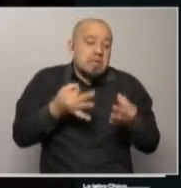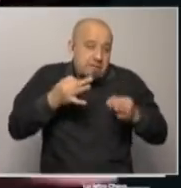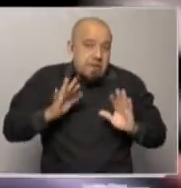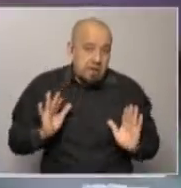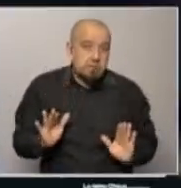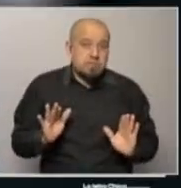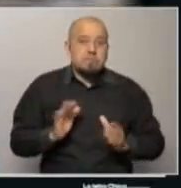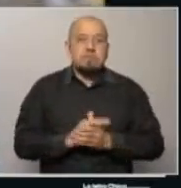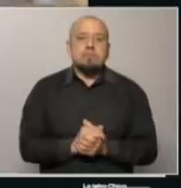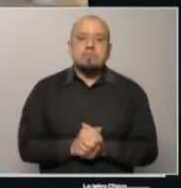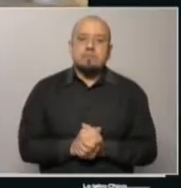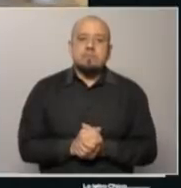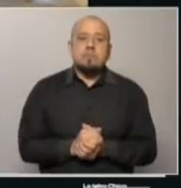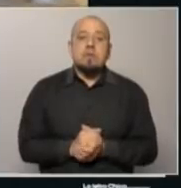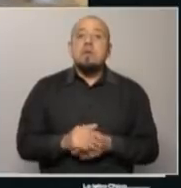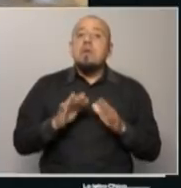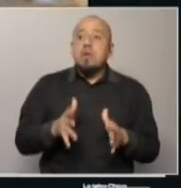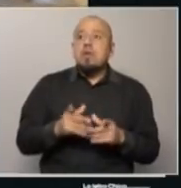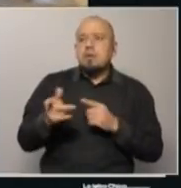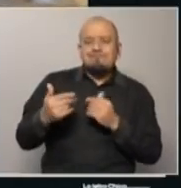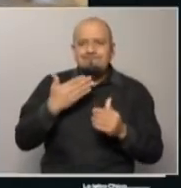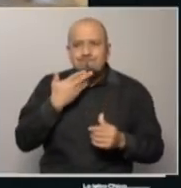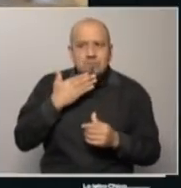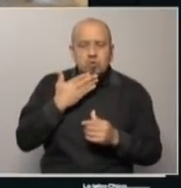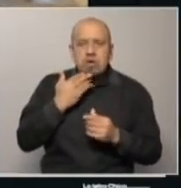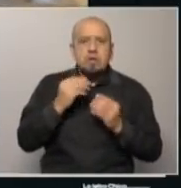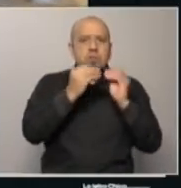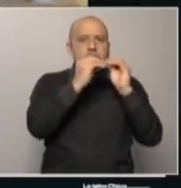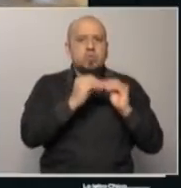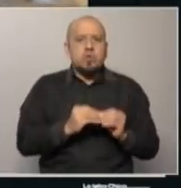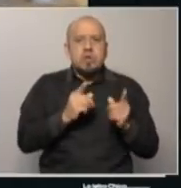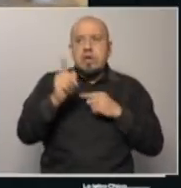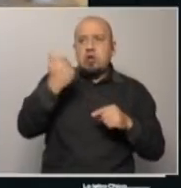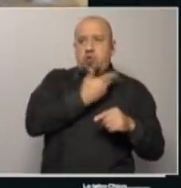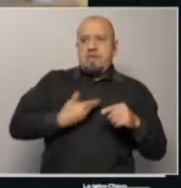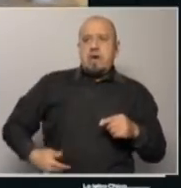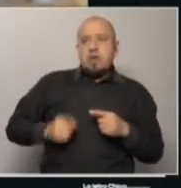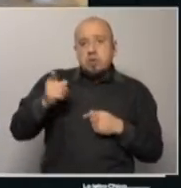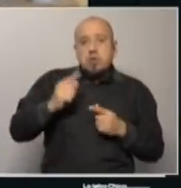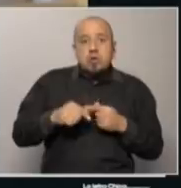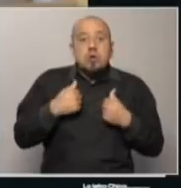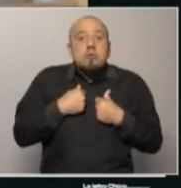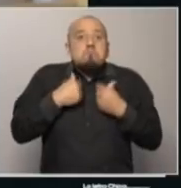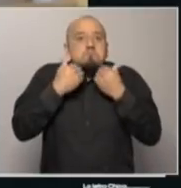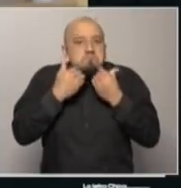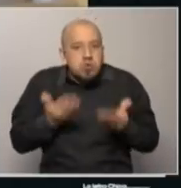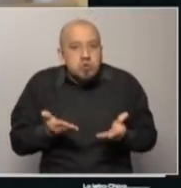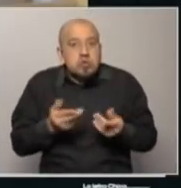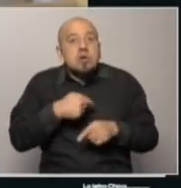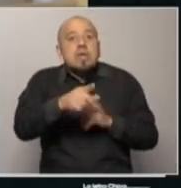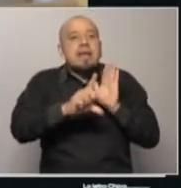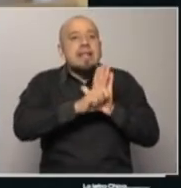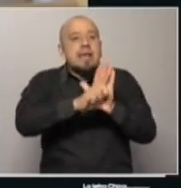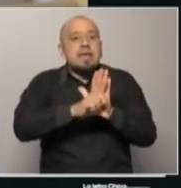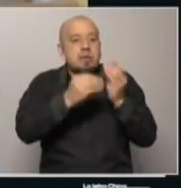del país. Quien empezó a cuestionar el presupuesto de la Universidad de la República fue el gobierno. Entonces, la verdad es que no sé qué vendrá en la ley de